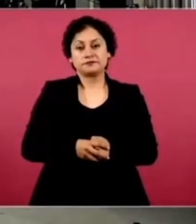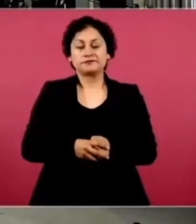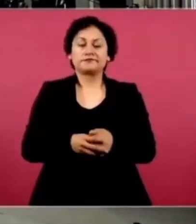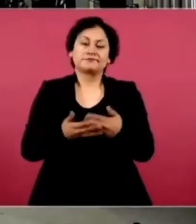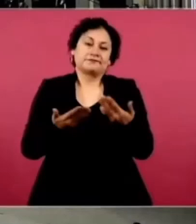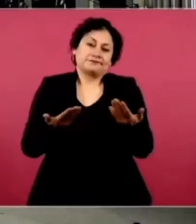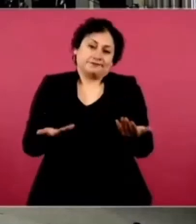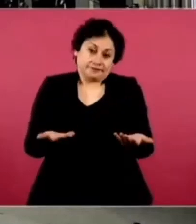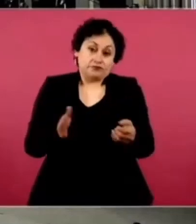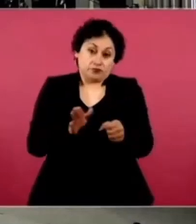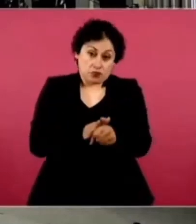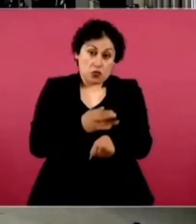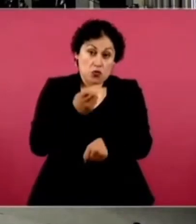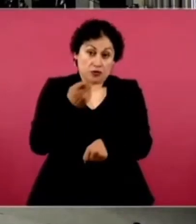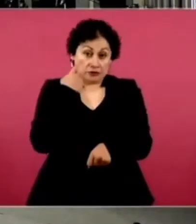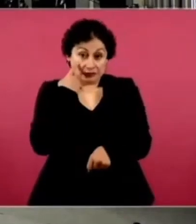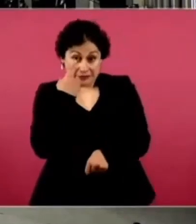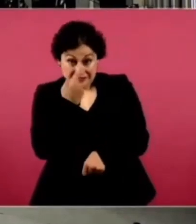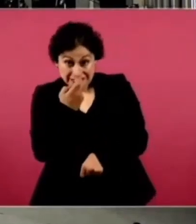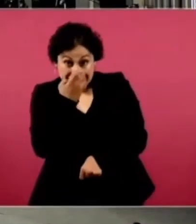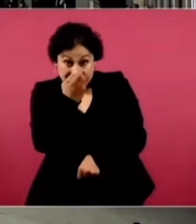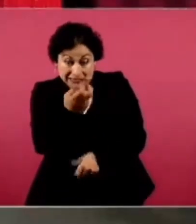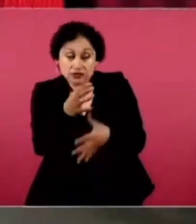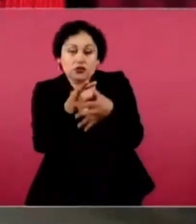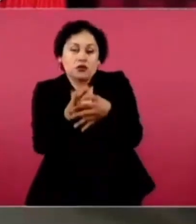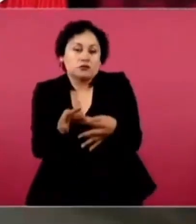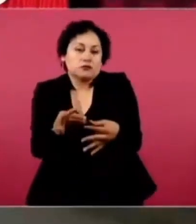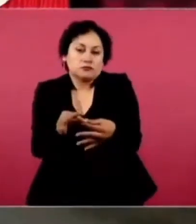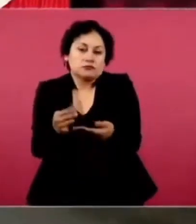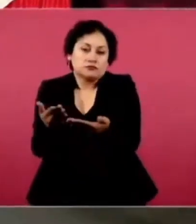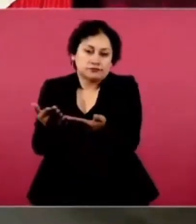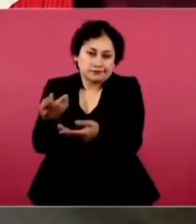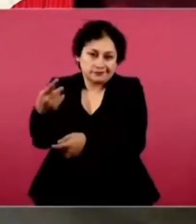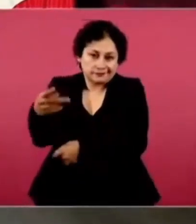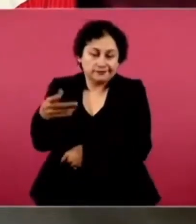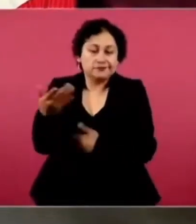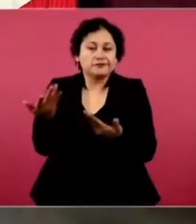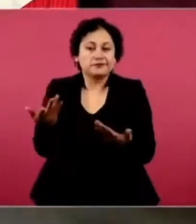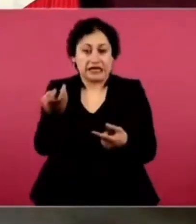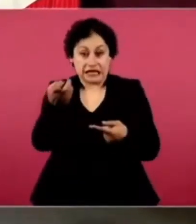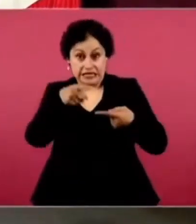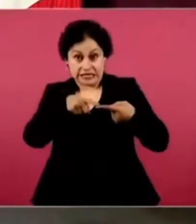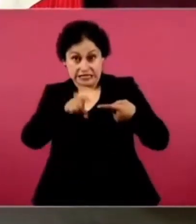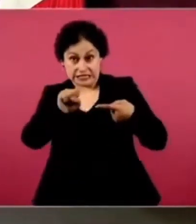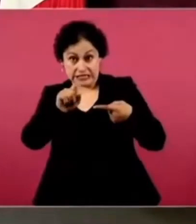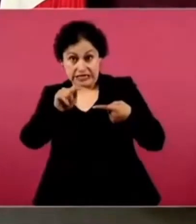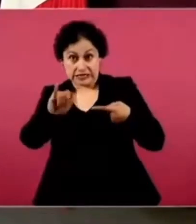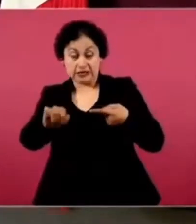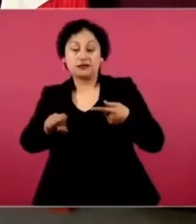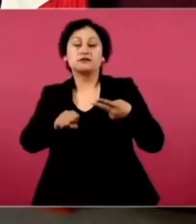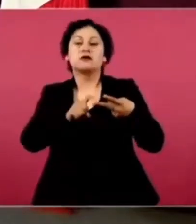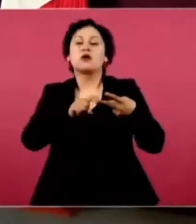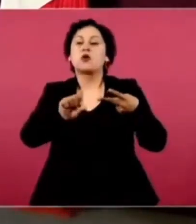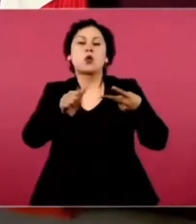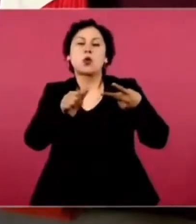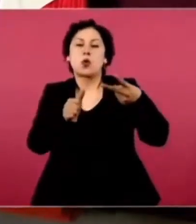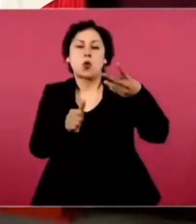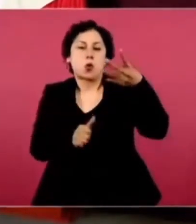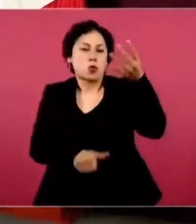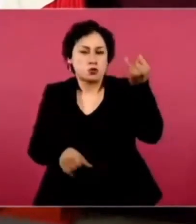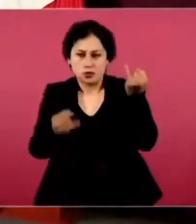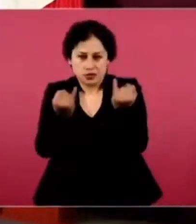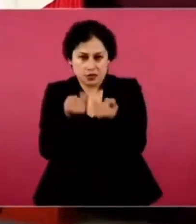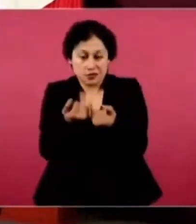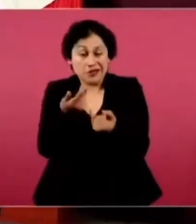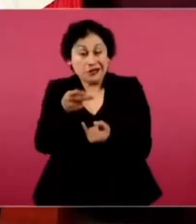Entonces, eso explica, pero no solo en el caso de Santos. Hay otros casos. Pero yo creo que